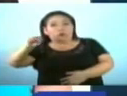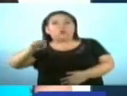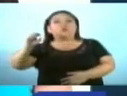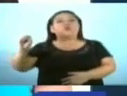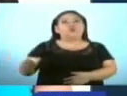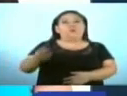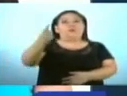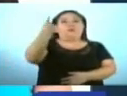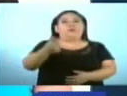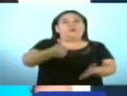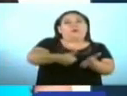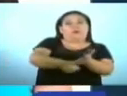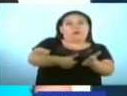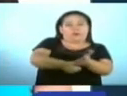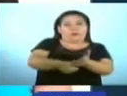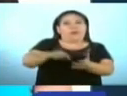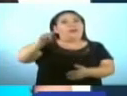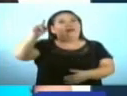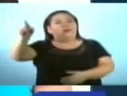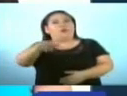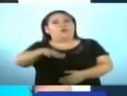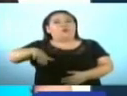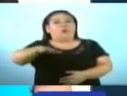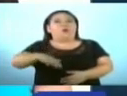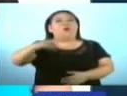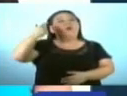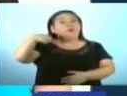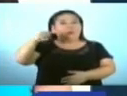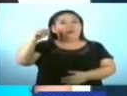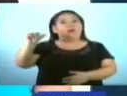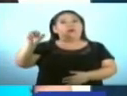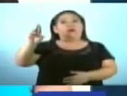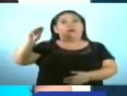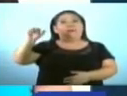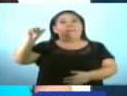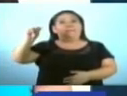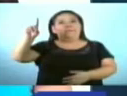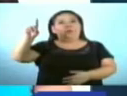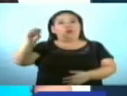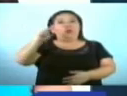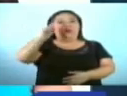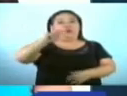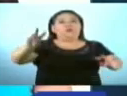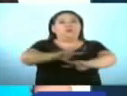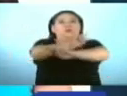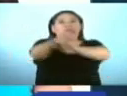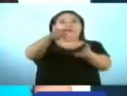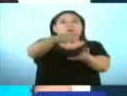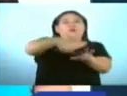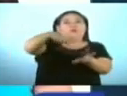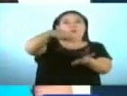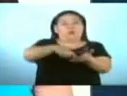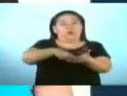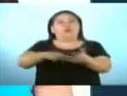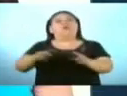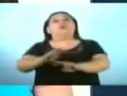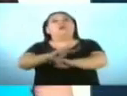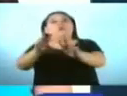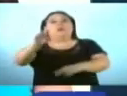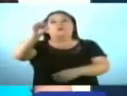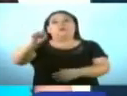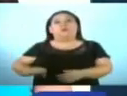Norte, Samuel Carrillo de Nuevas Ideas y en San Vicente Sur, Josué Palacios de Nuevas Ideas. Ahora, nos trasladamos a la zona